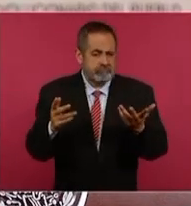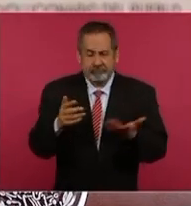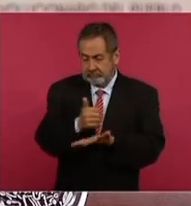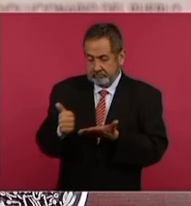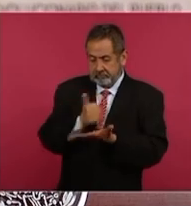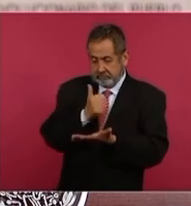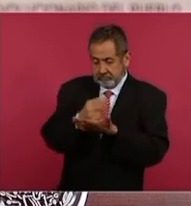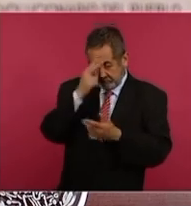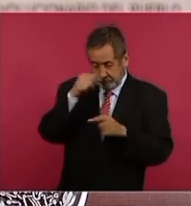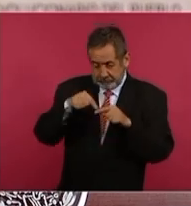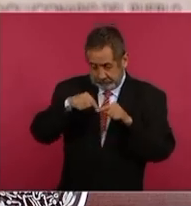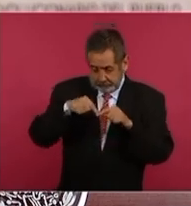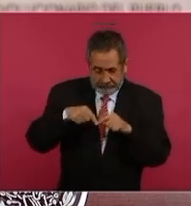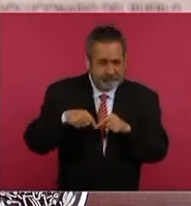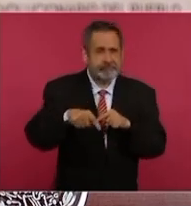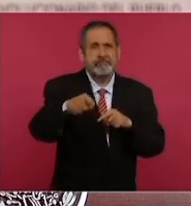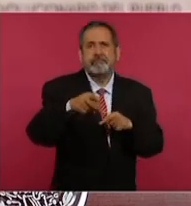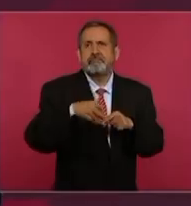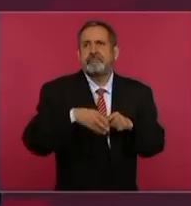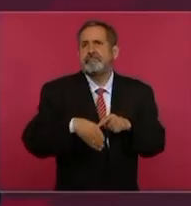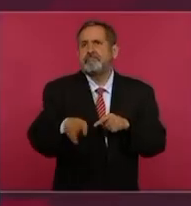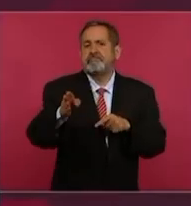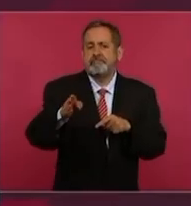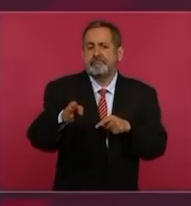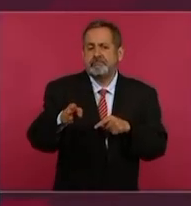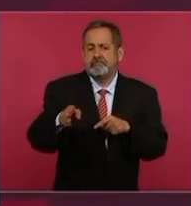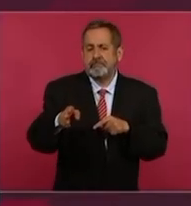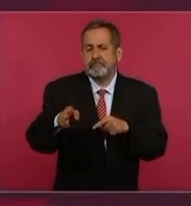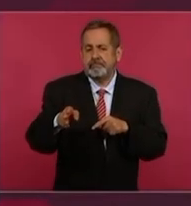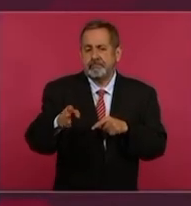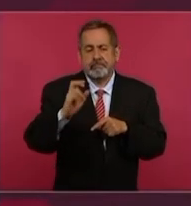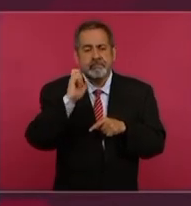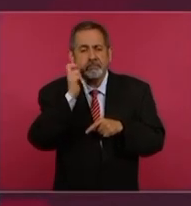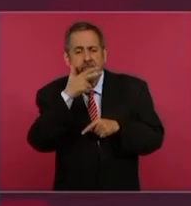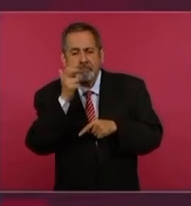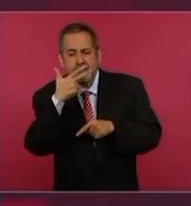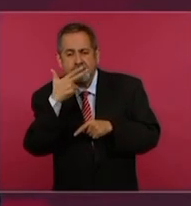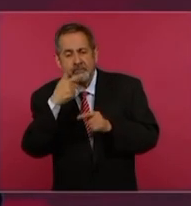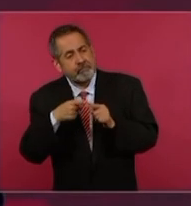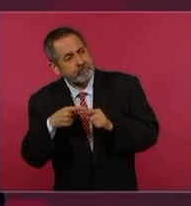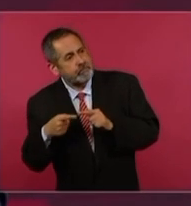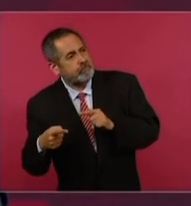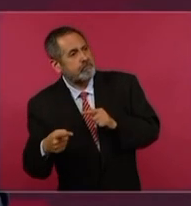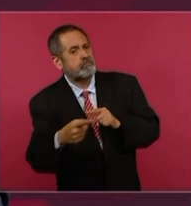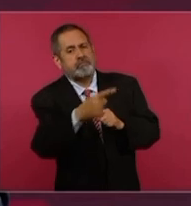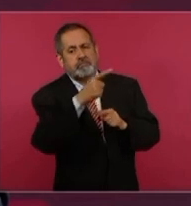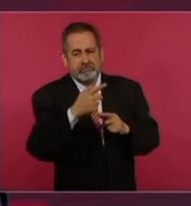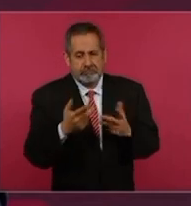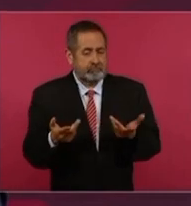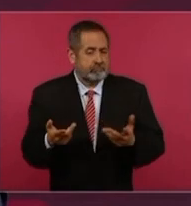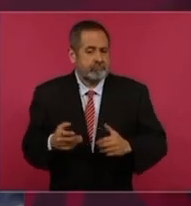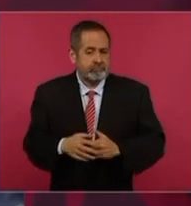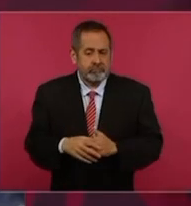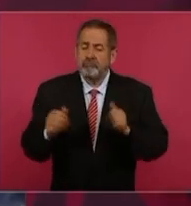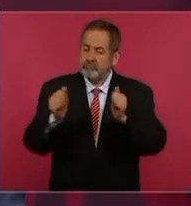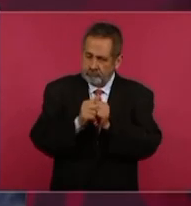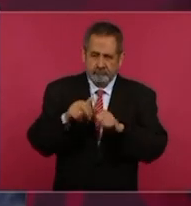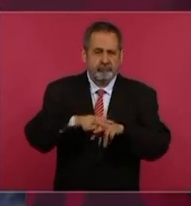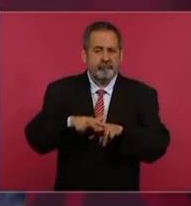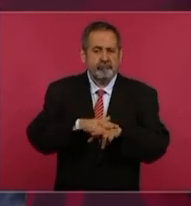de México hasta Chihuahua, en tren.